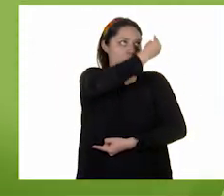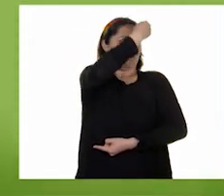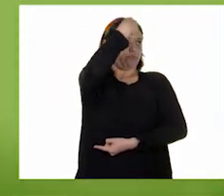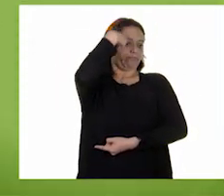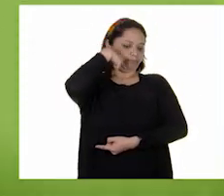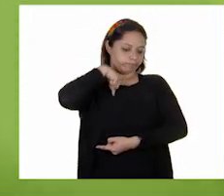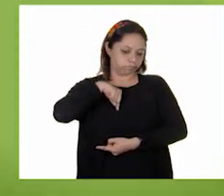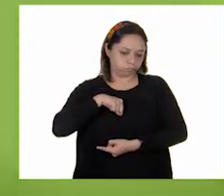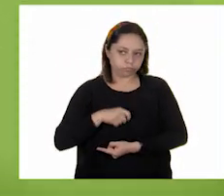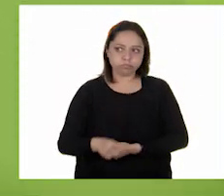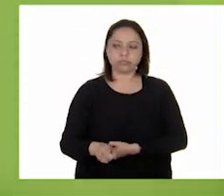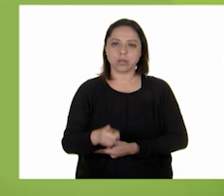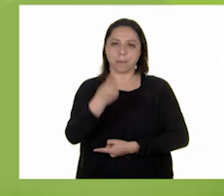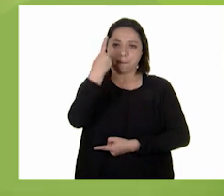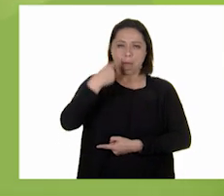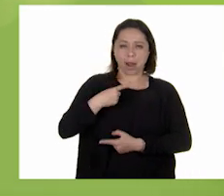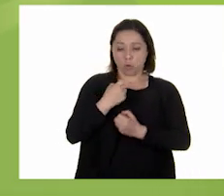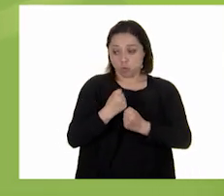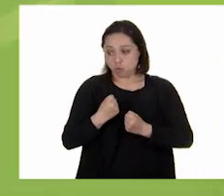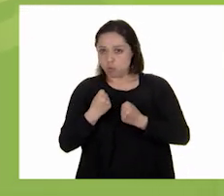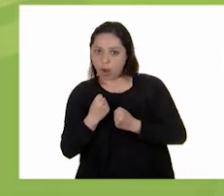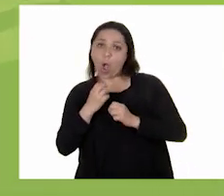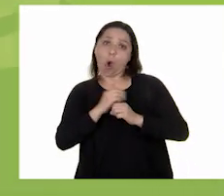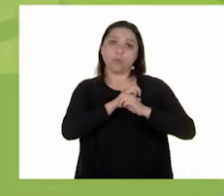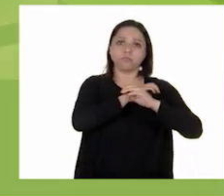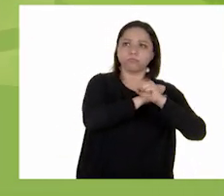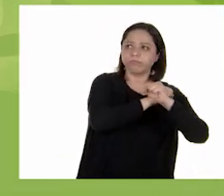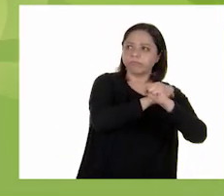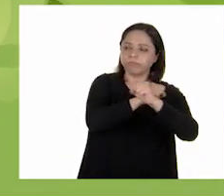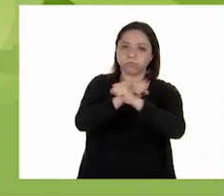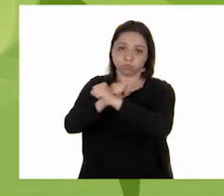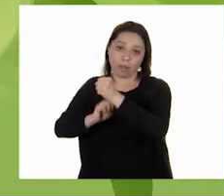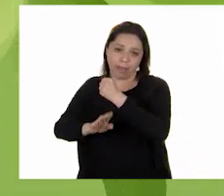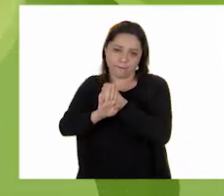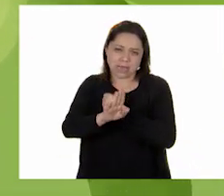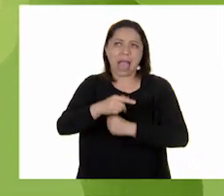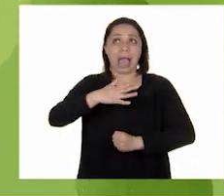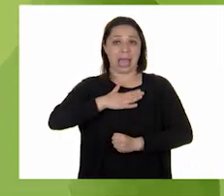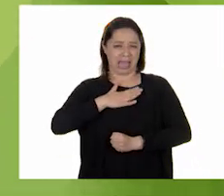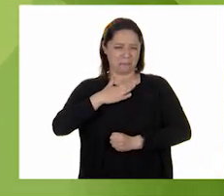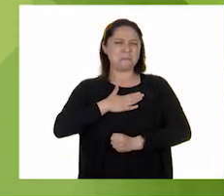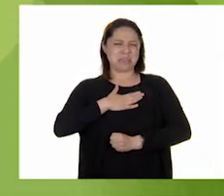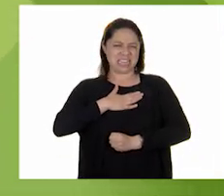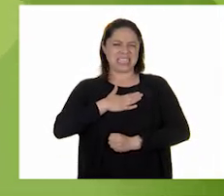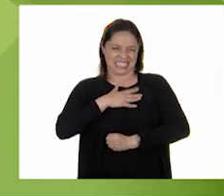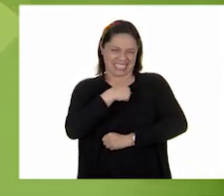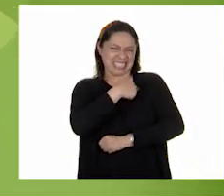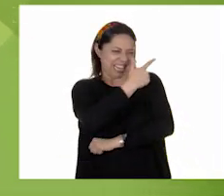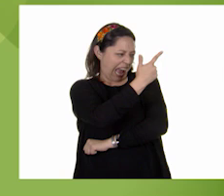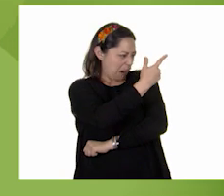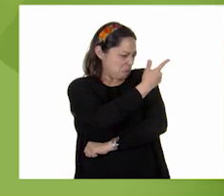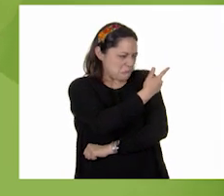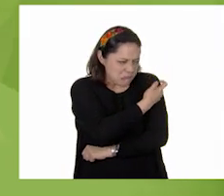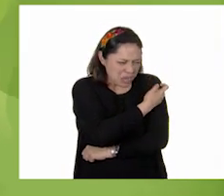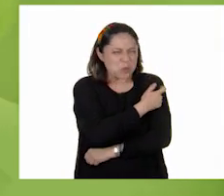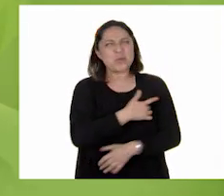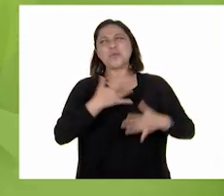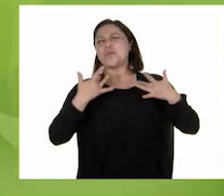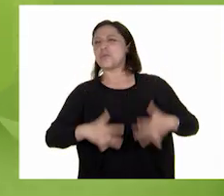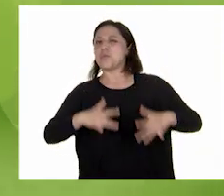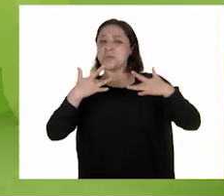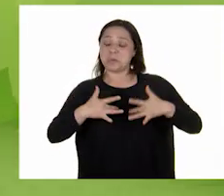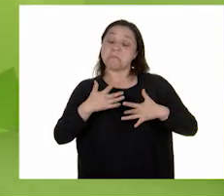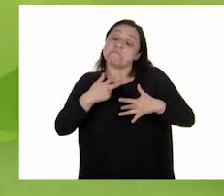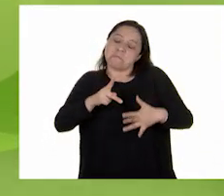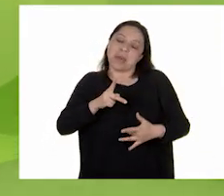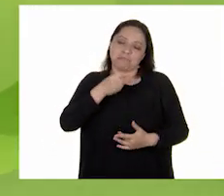fuerte o ya no te den. A mí personalmente me da miedo que me inyecten porque me duele mucho, pero sé que